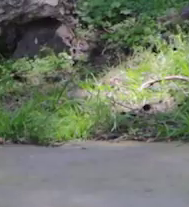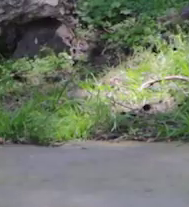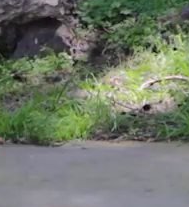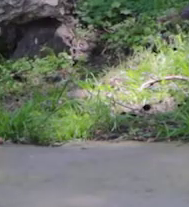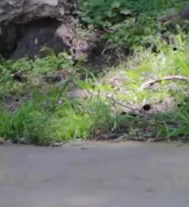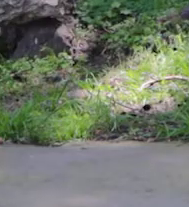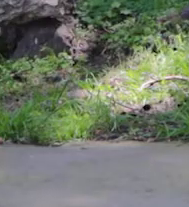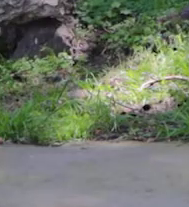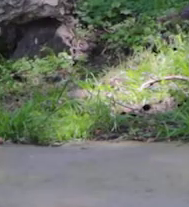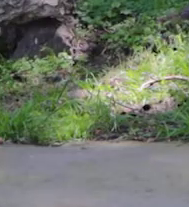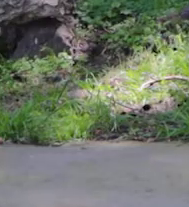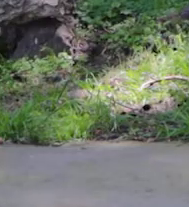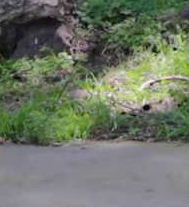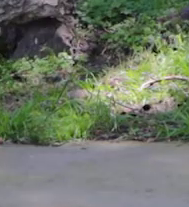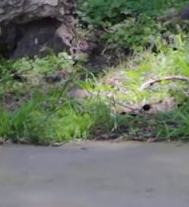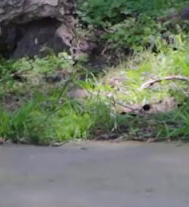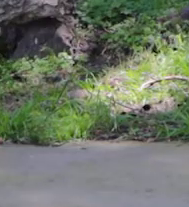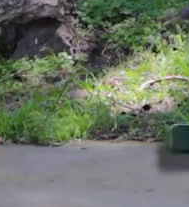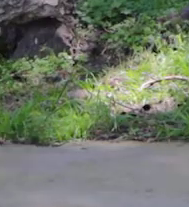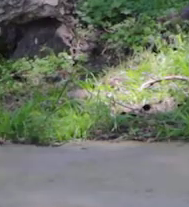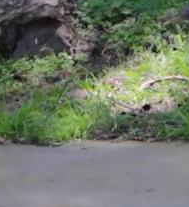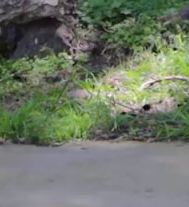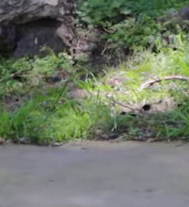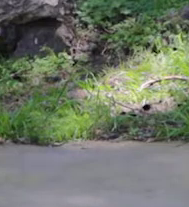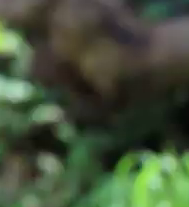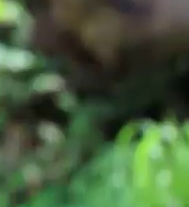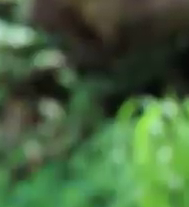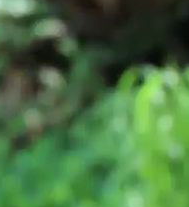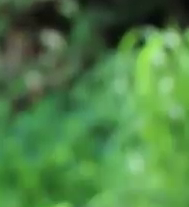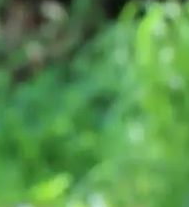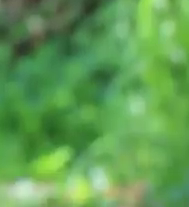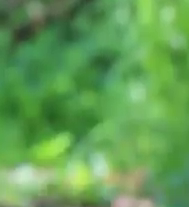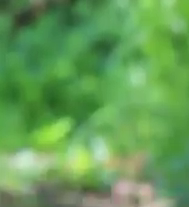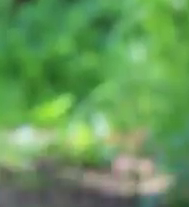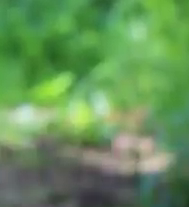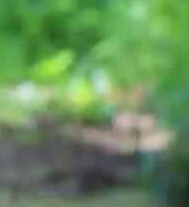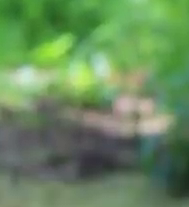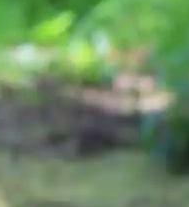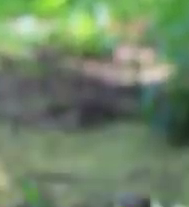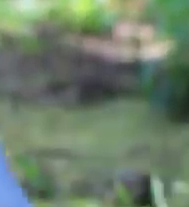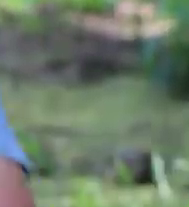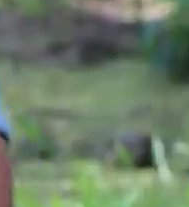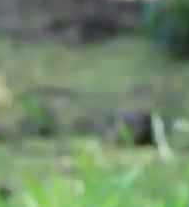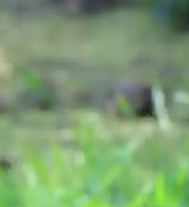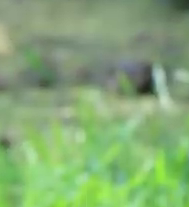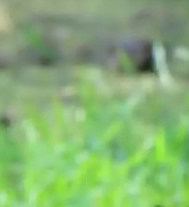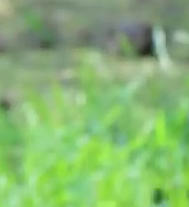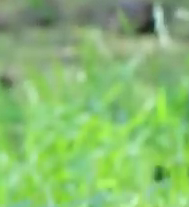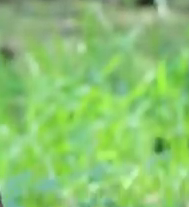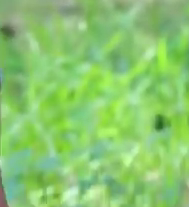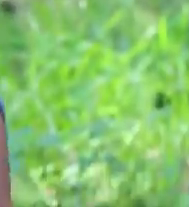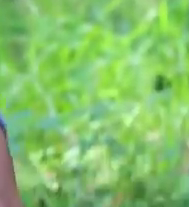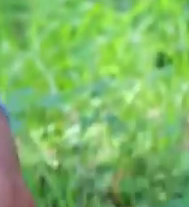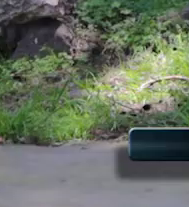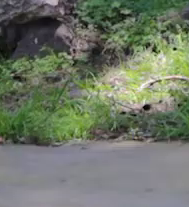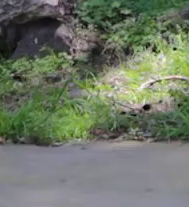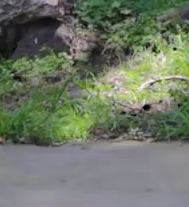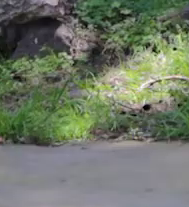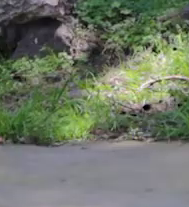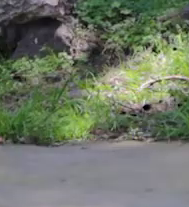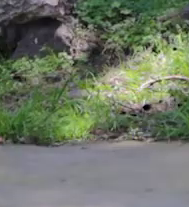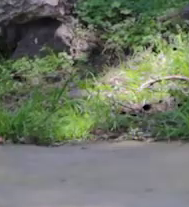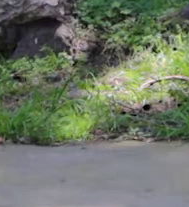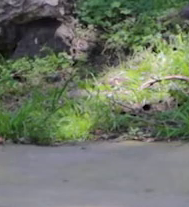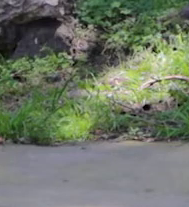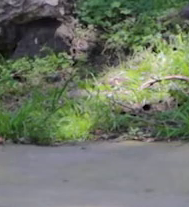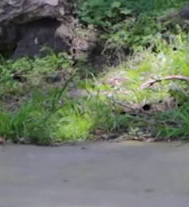flexionamos. Muy bien, exactamente ahí. Muy bien hecho, Jair. Ahí, bien. Una más. Bien. Otra